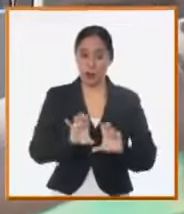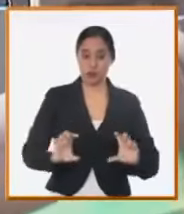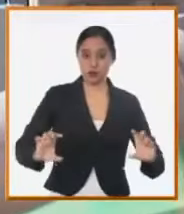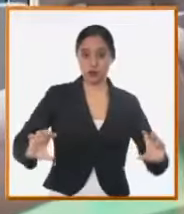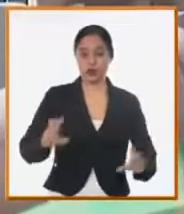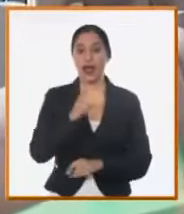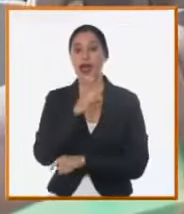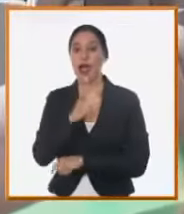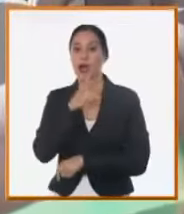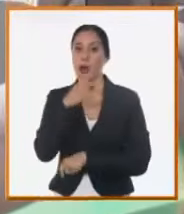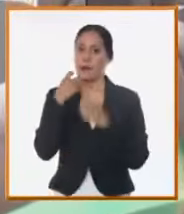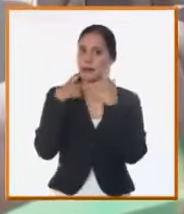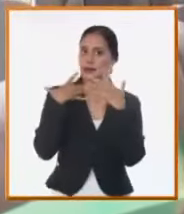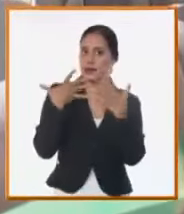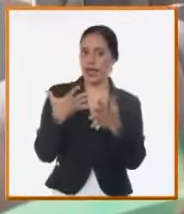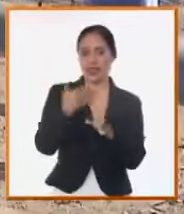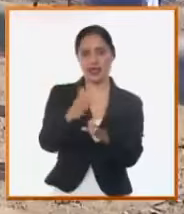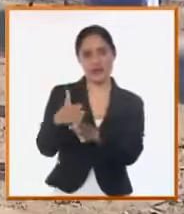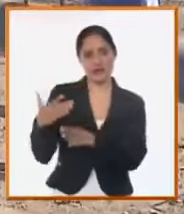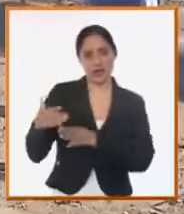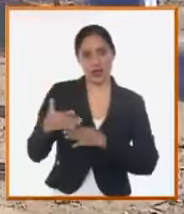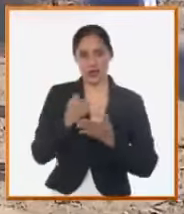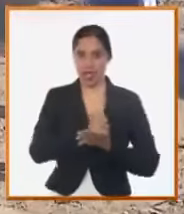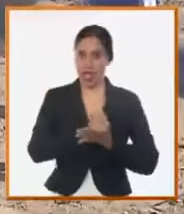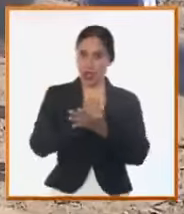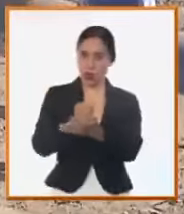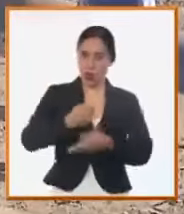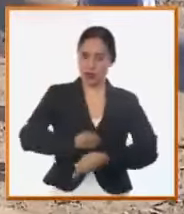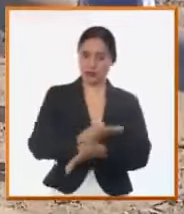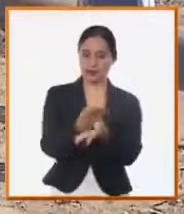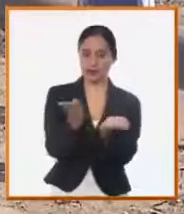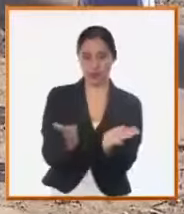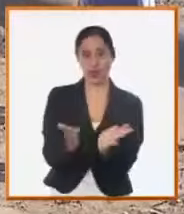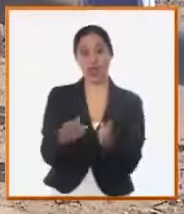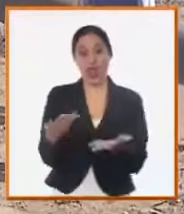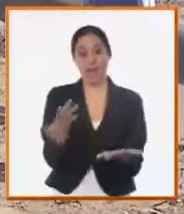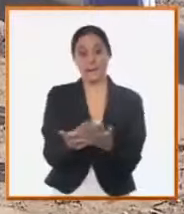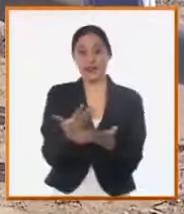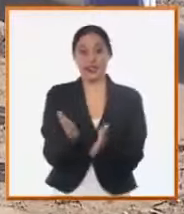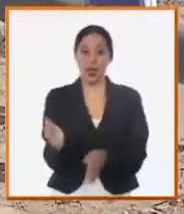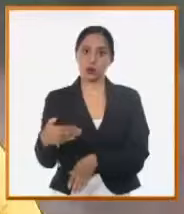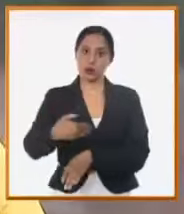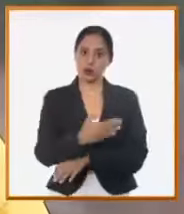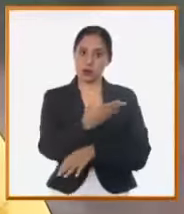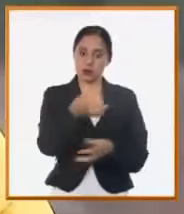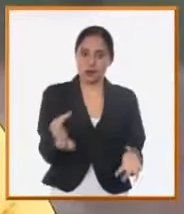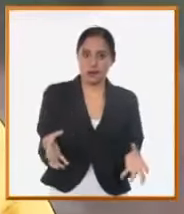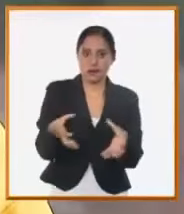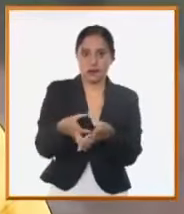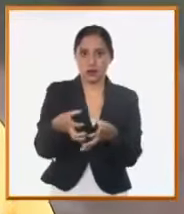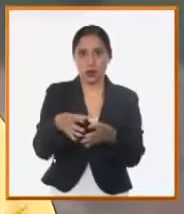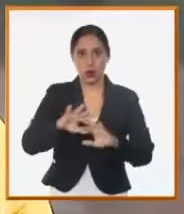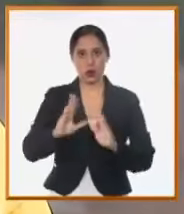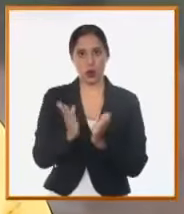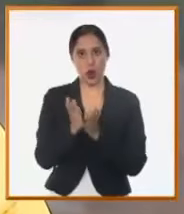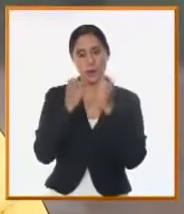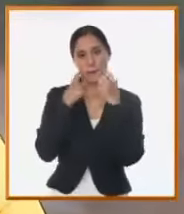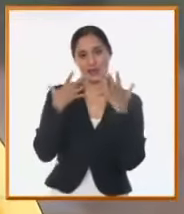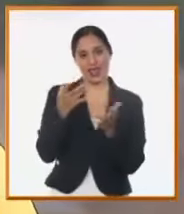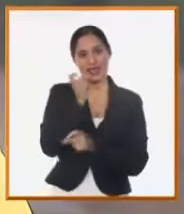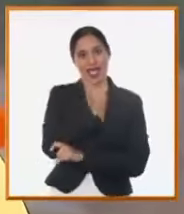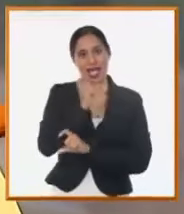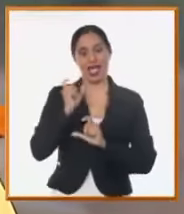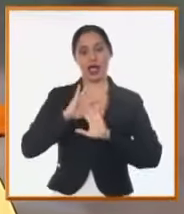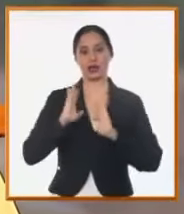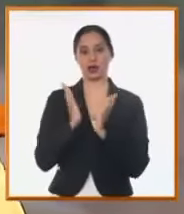ejecuta una importante inversión que mucho beneficiará a la empresa pesquera Pescaguán y al municipio. Esto va a tener un gran impacto para la